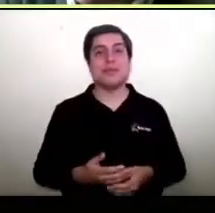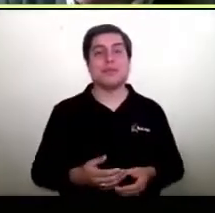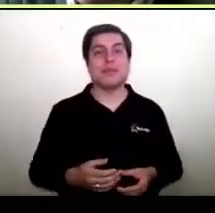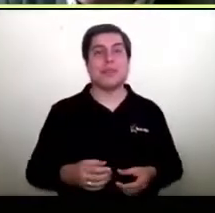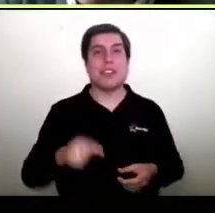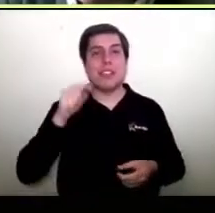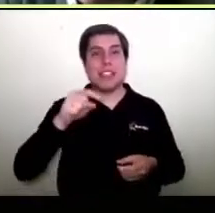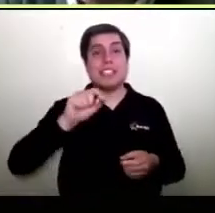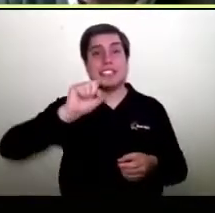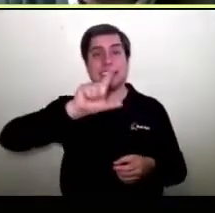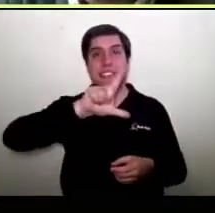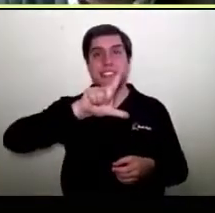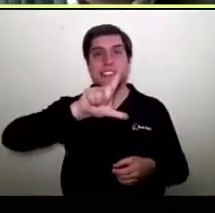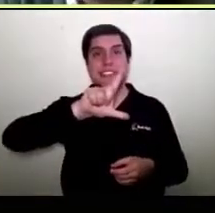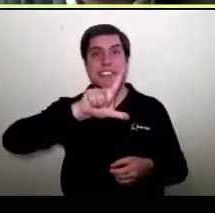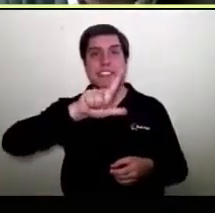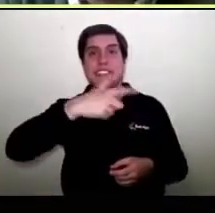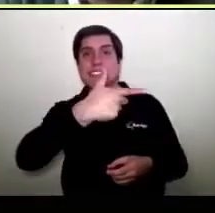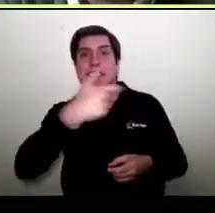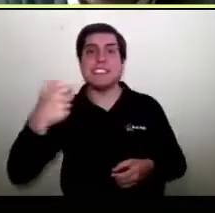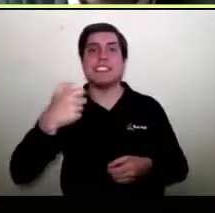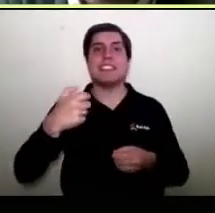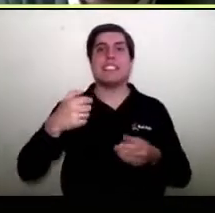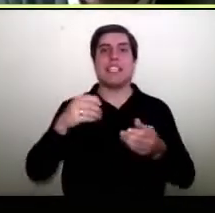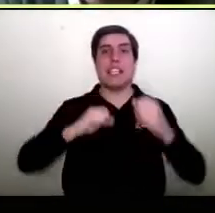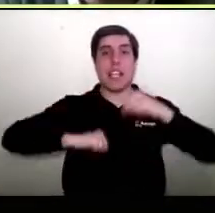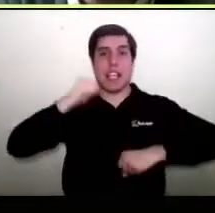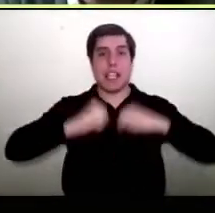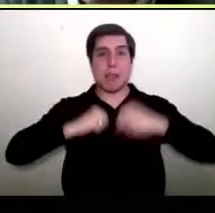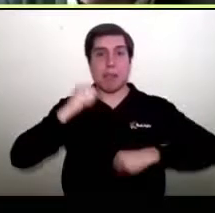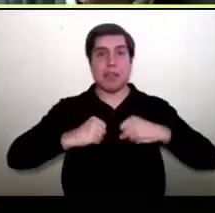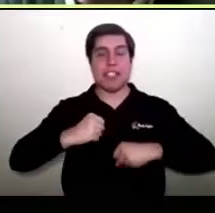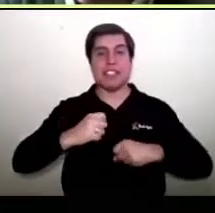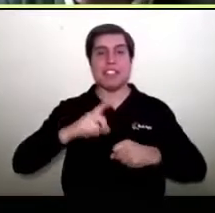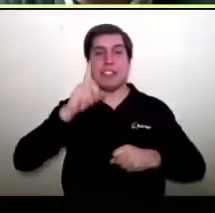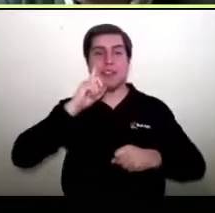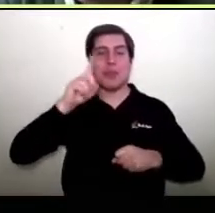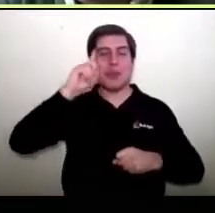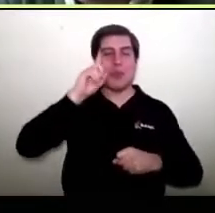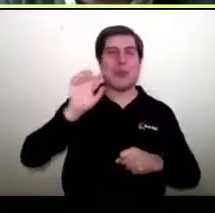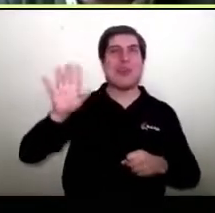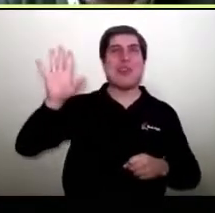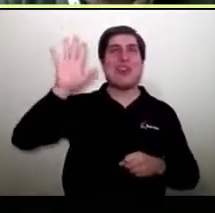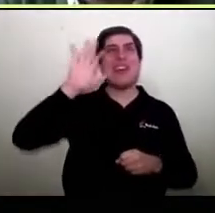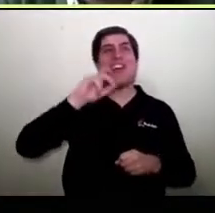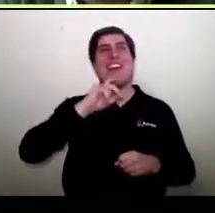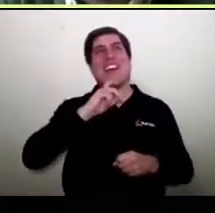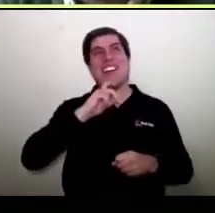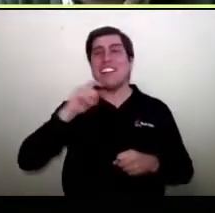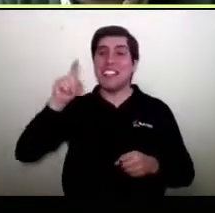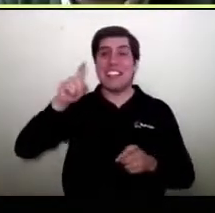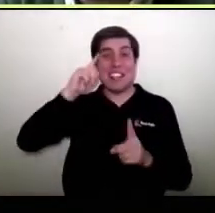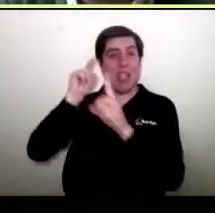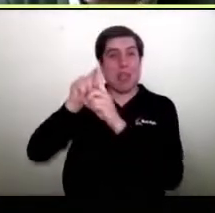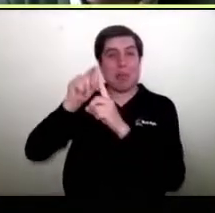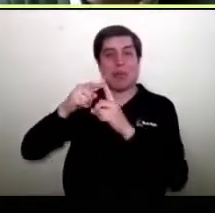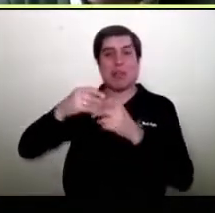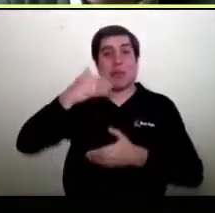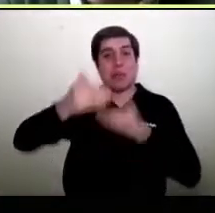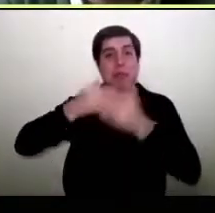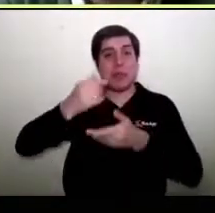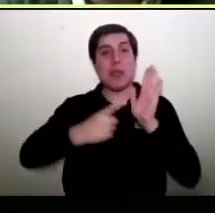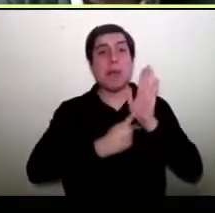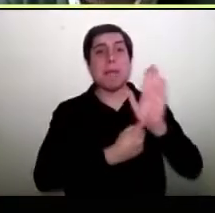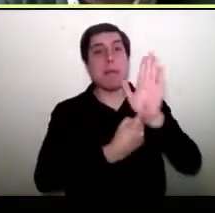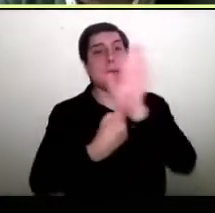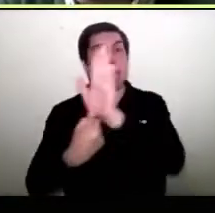de 700 empresas y emprendedores tienen sus sueños y donde a través de él tratan de salir, tratan de ser vistos, tratan de